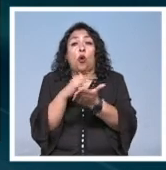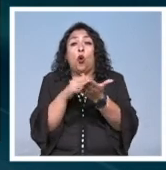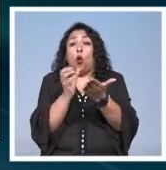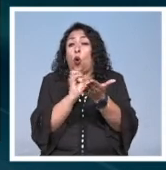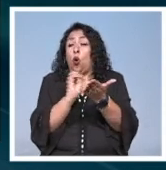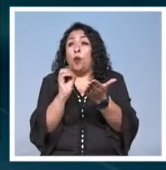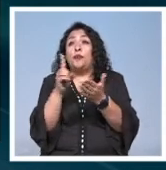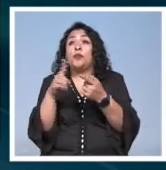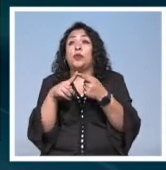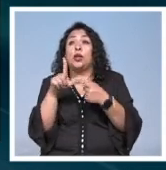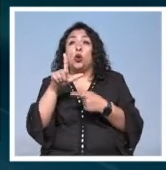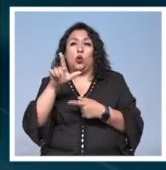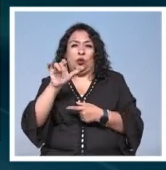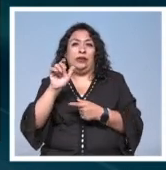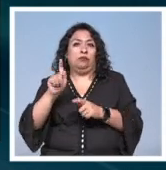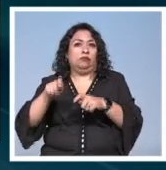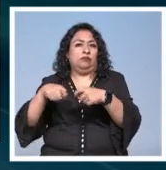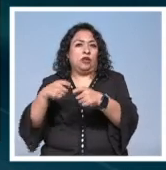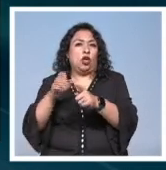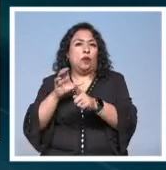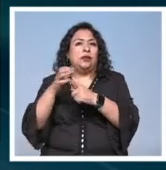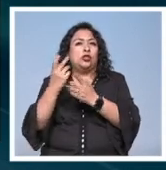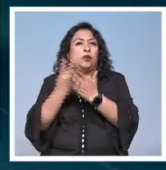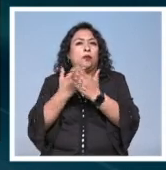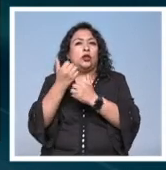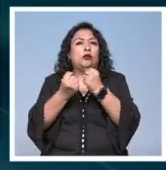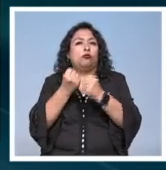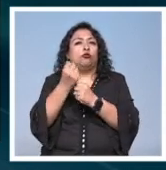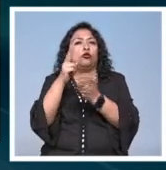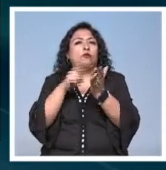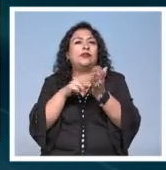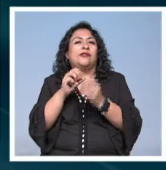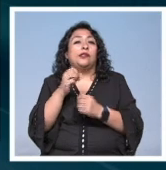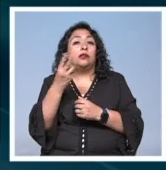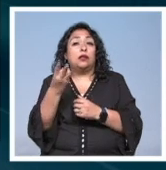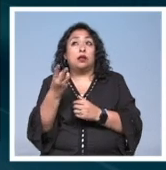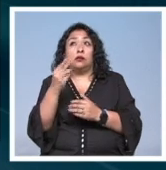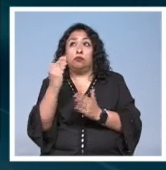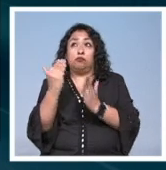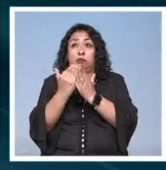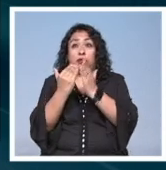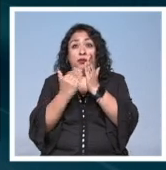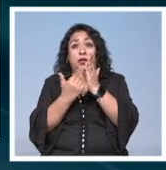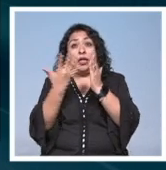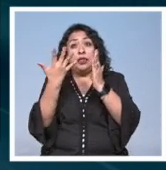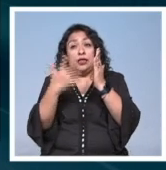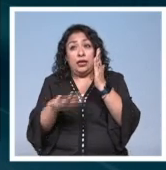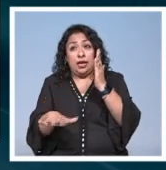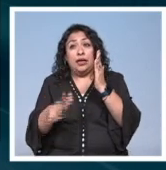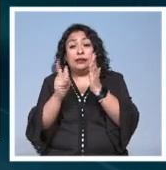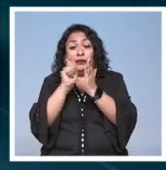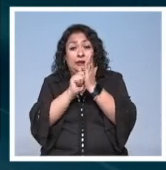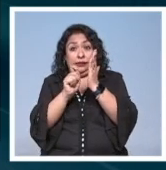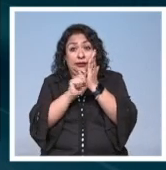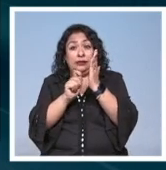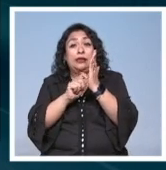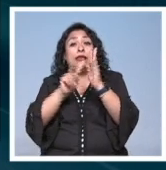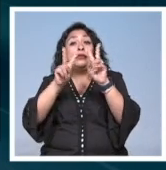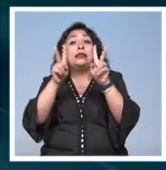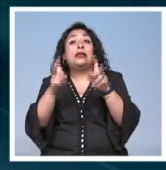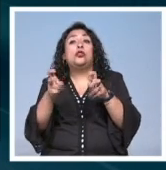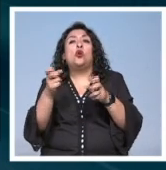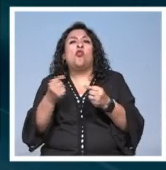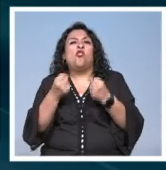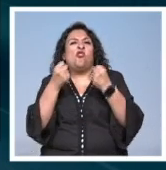Luiselli fue comisionada para este proyecto en 2023 y ocupa el lugar número 10 de la serie. Su escrito tiene por título